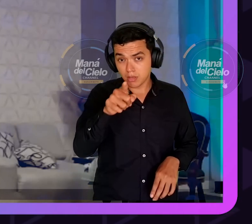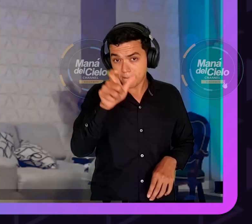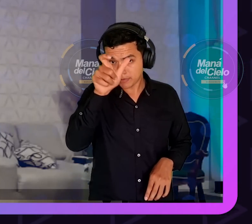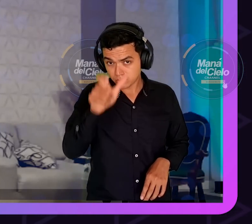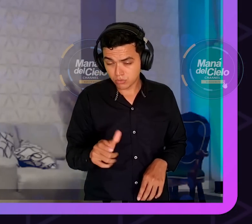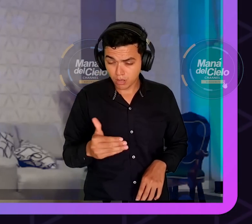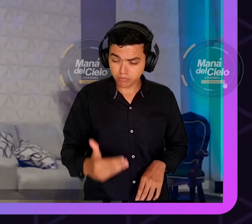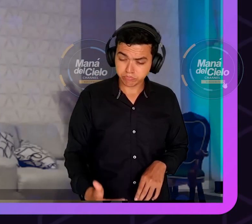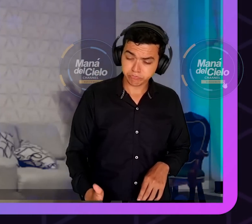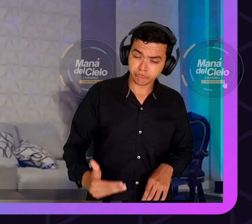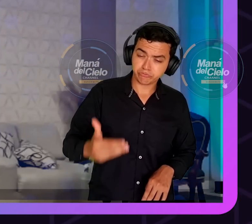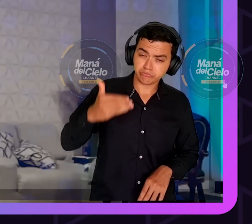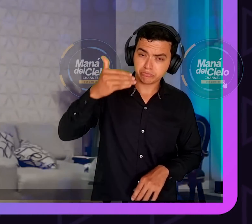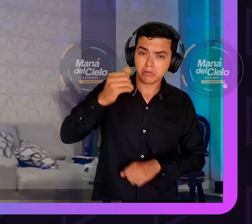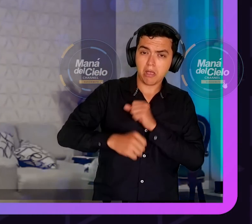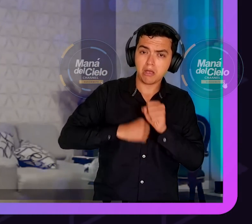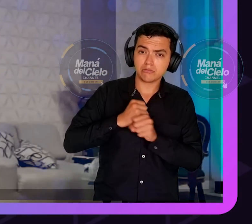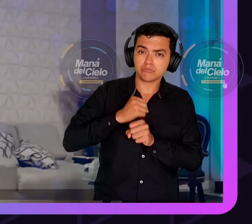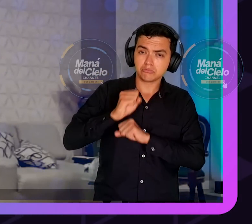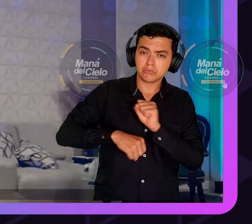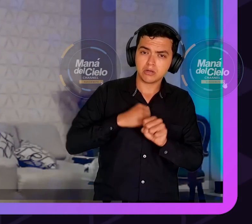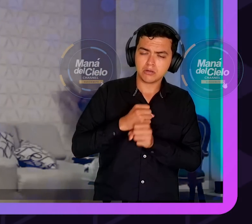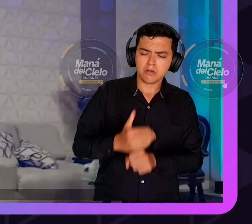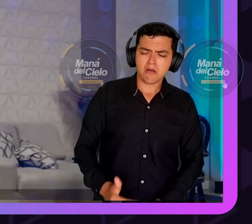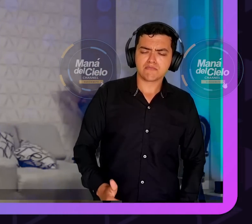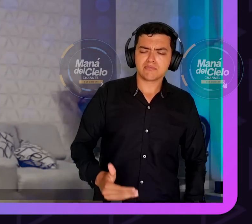cree que todo lo que ha hecho está bien, ya se equivocó.